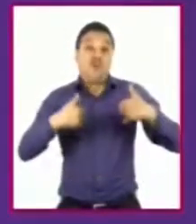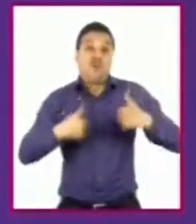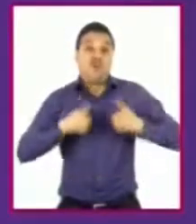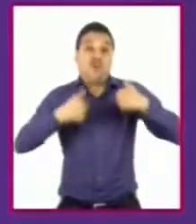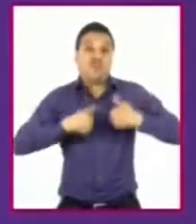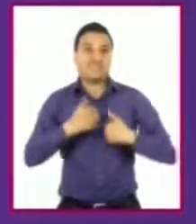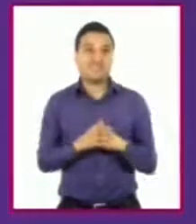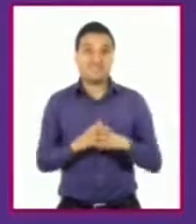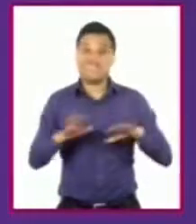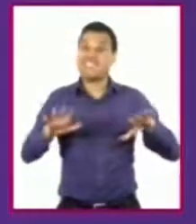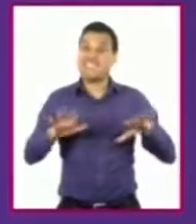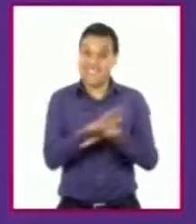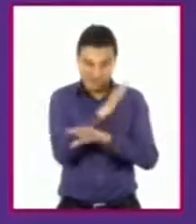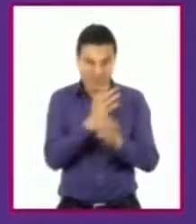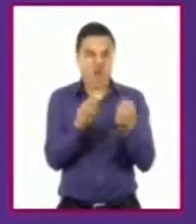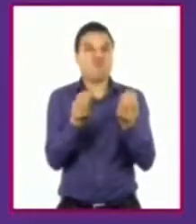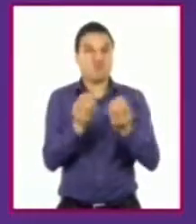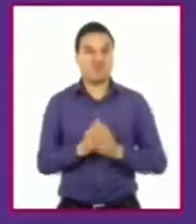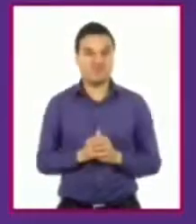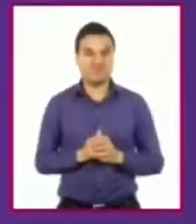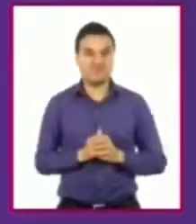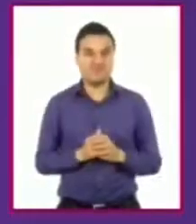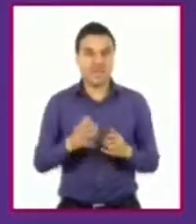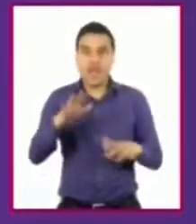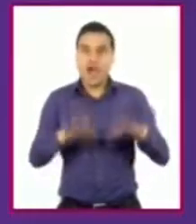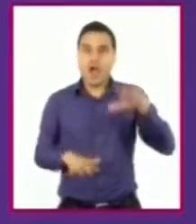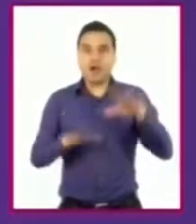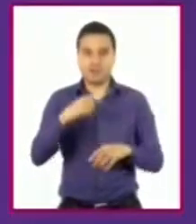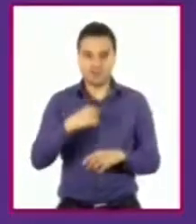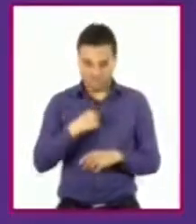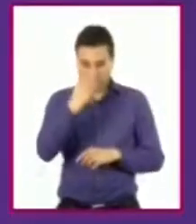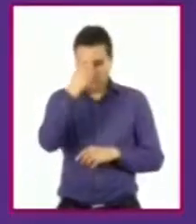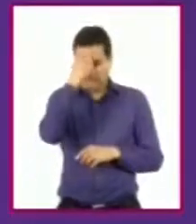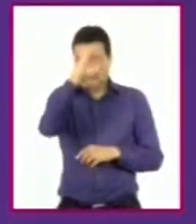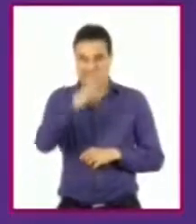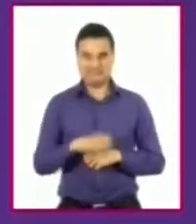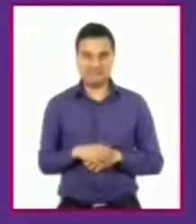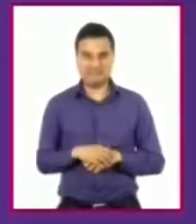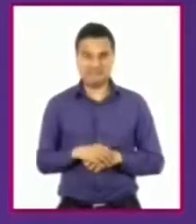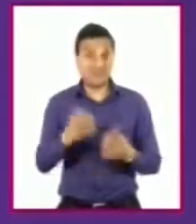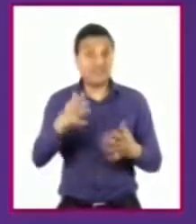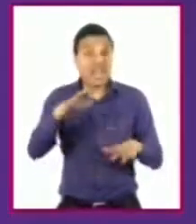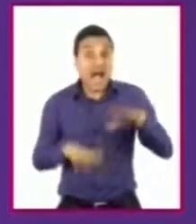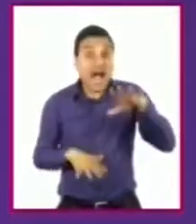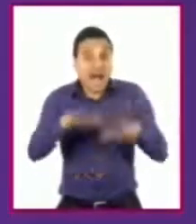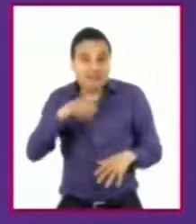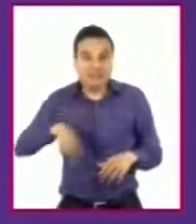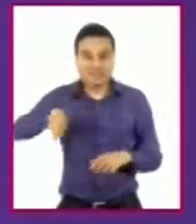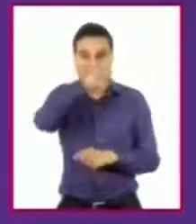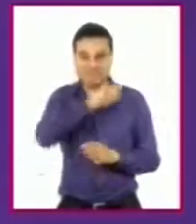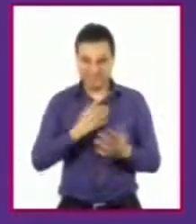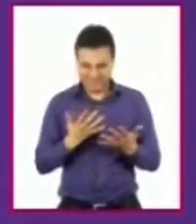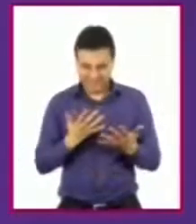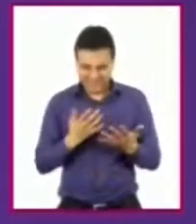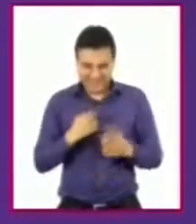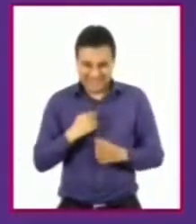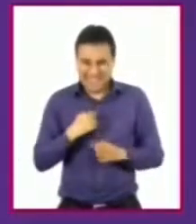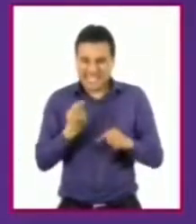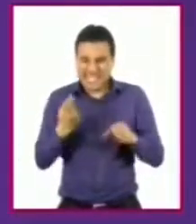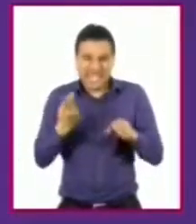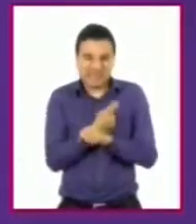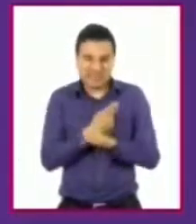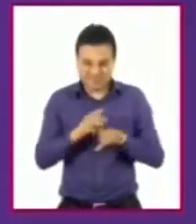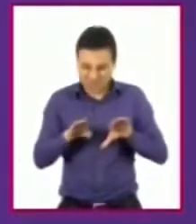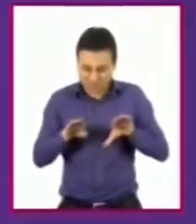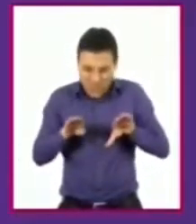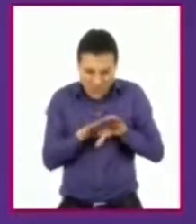grandes cambios. Estos a veces nos toman por sorpresa. En algunas ocasiones no sabemos qué es lo que nos pasa, no